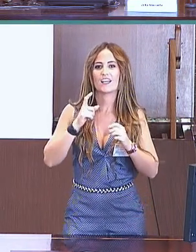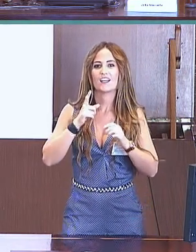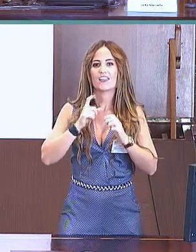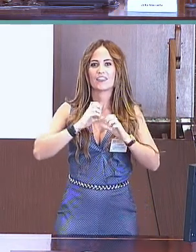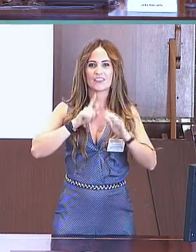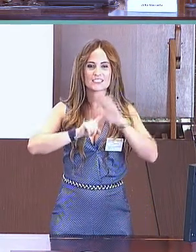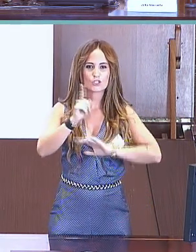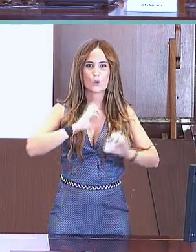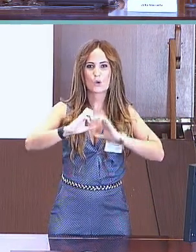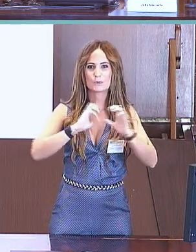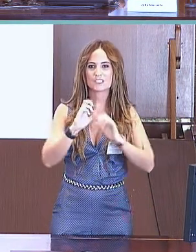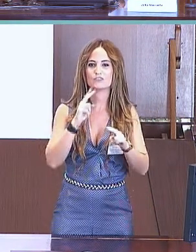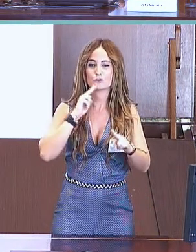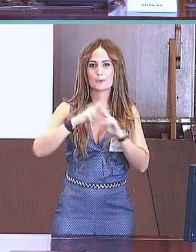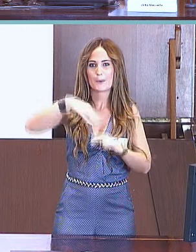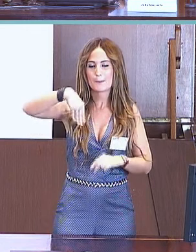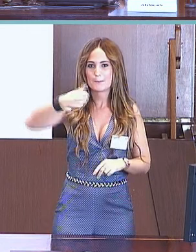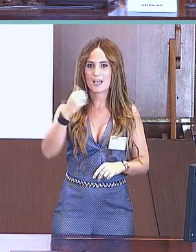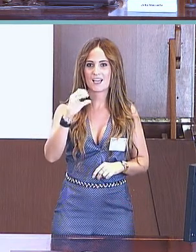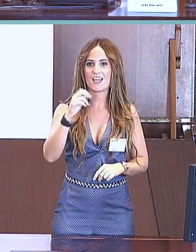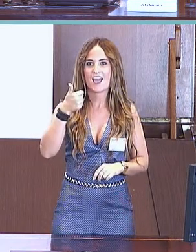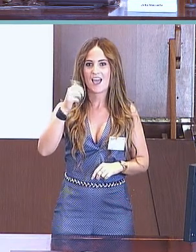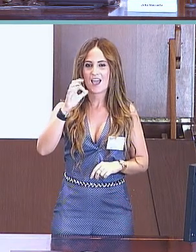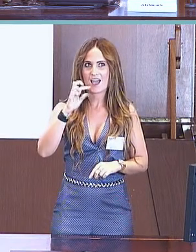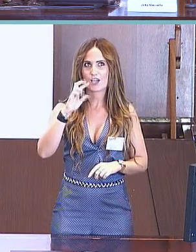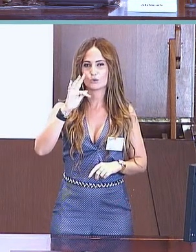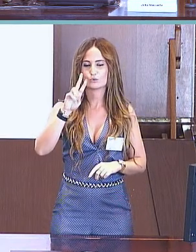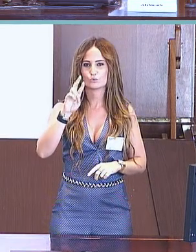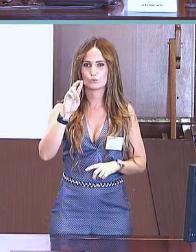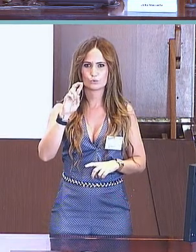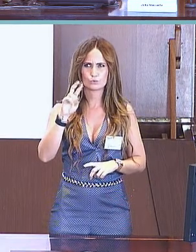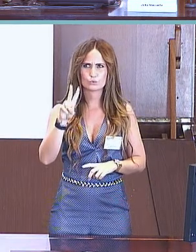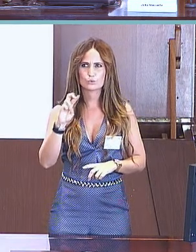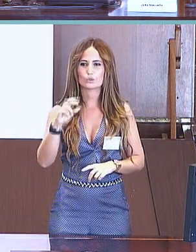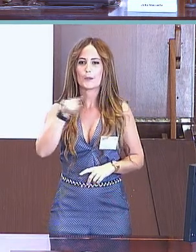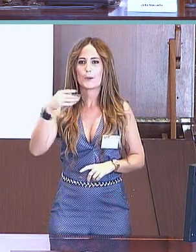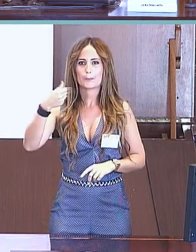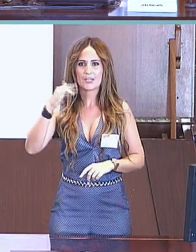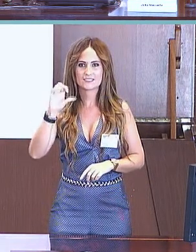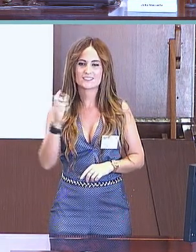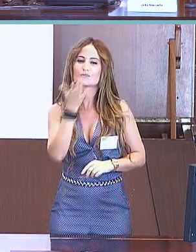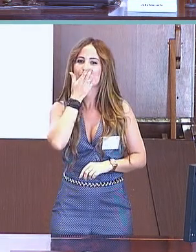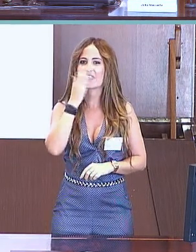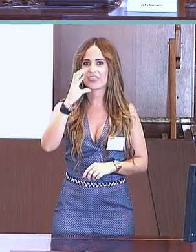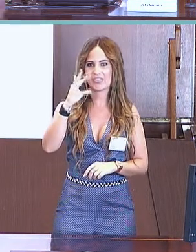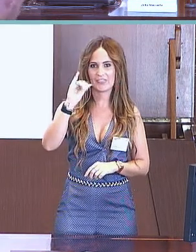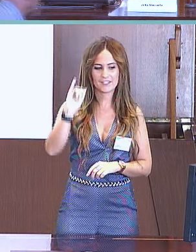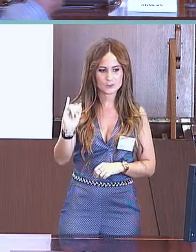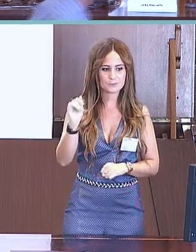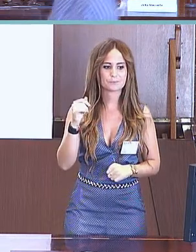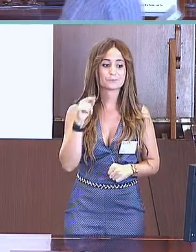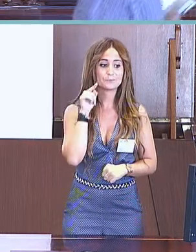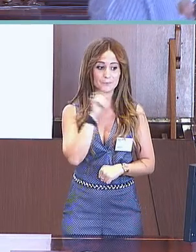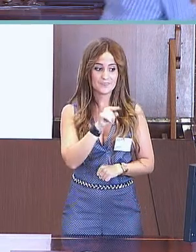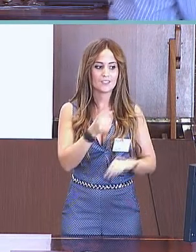esos estudios? Porque muchas veces faltan los instrumentos para llevarlos a cabo. A diferencia de lo que ocurre con las lenguas orales, donde sí que